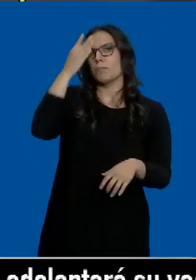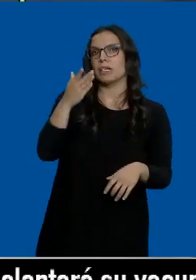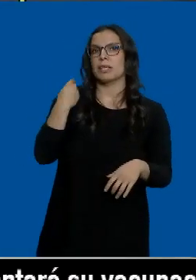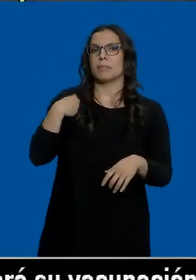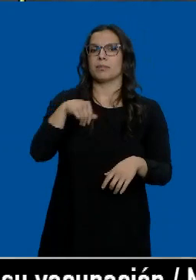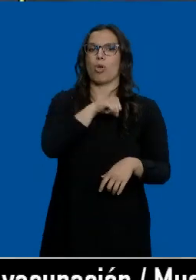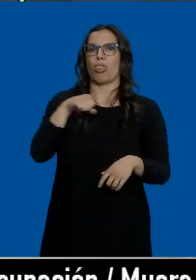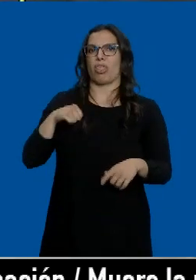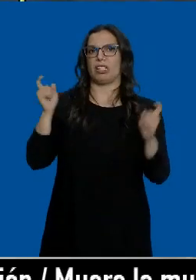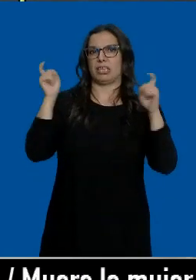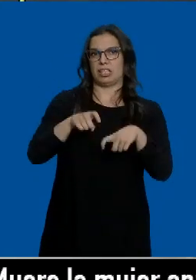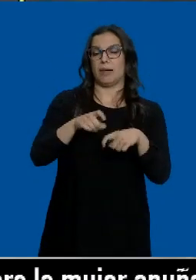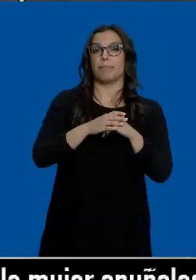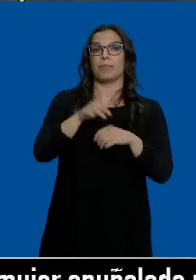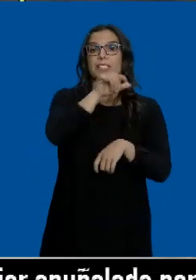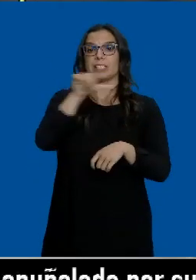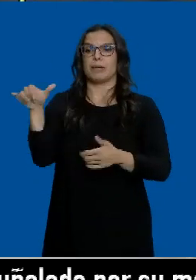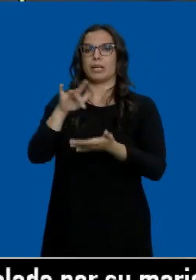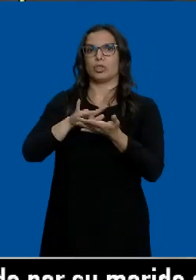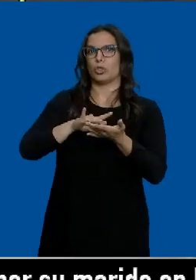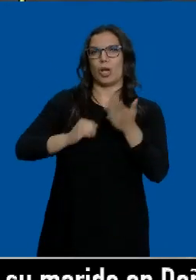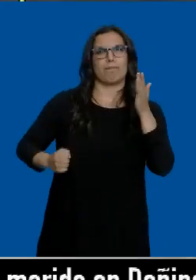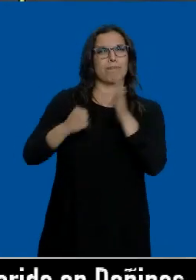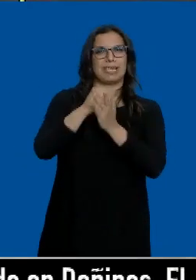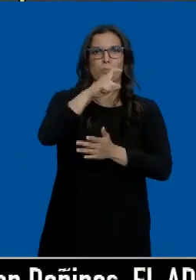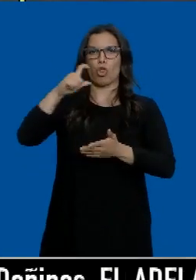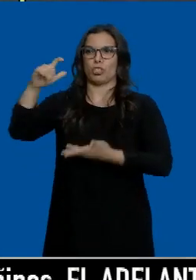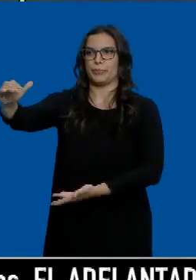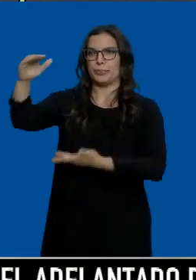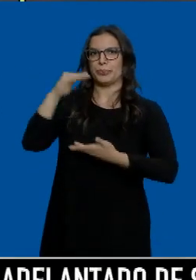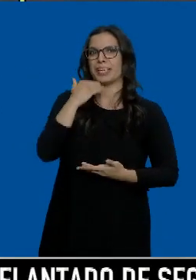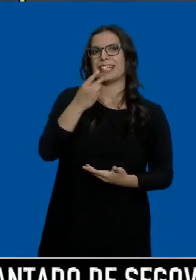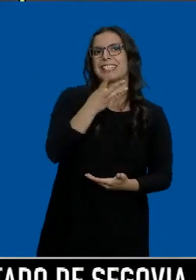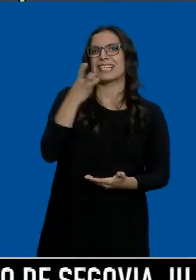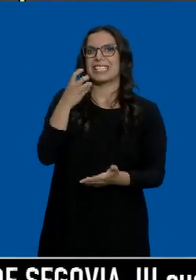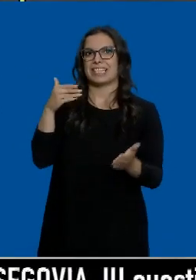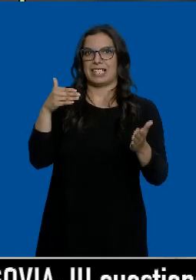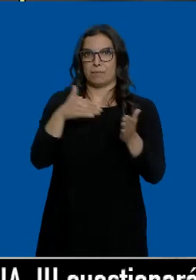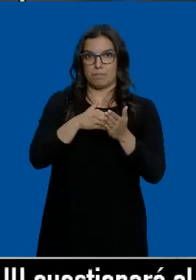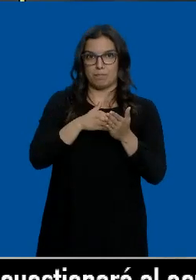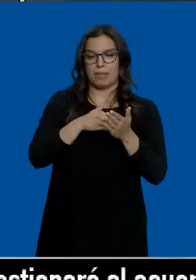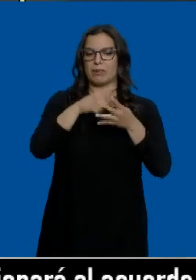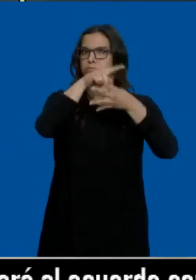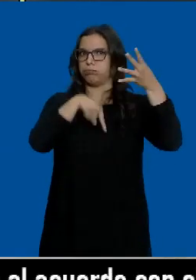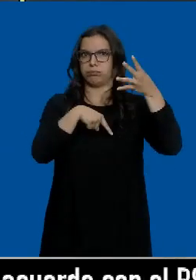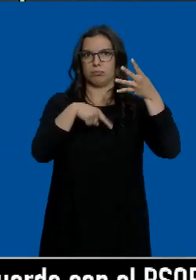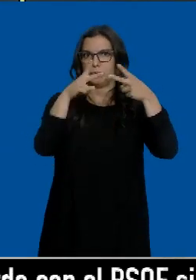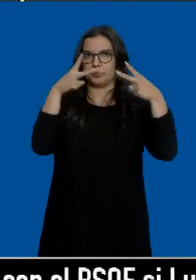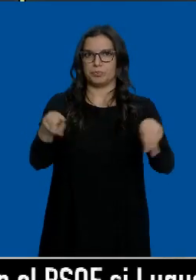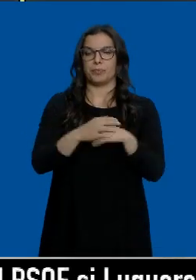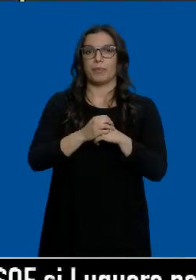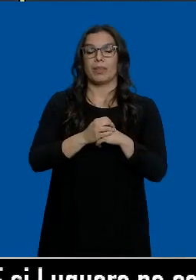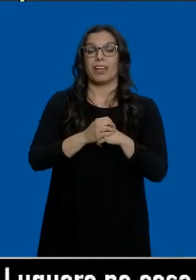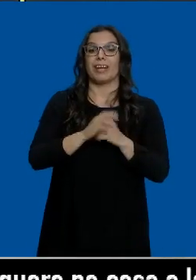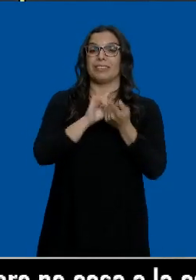autocita. Esta semana recibimos una cifra récord de dosis, casi 300.000 de los cuatro viales. La presencia de la